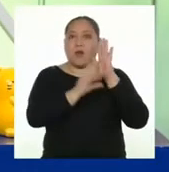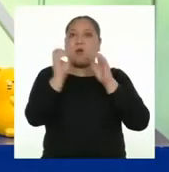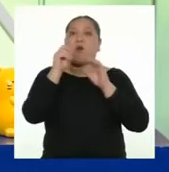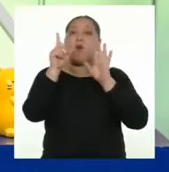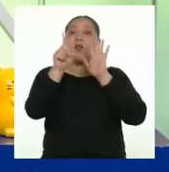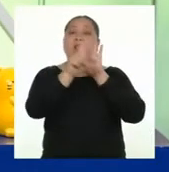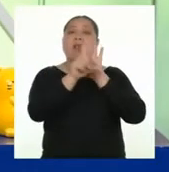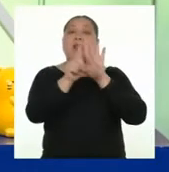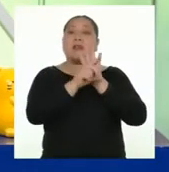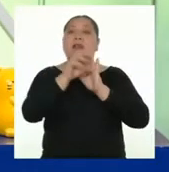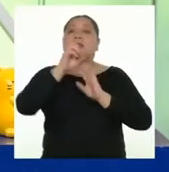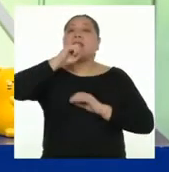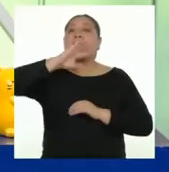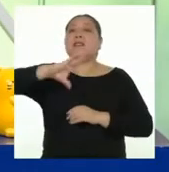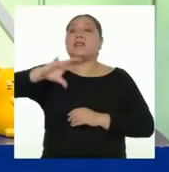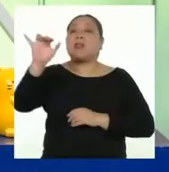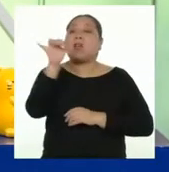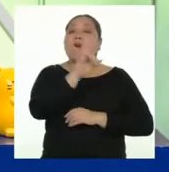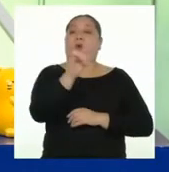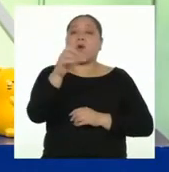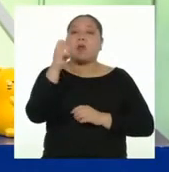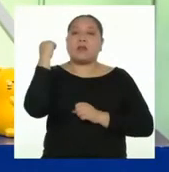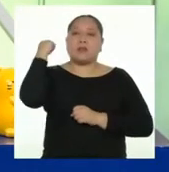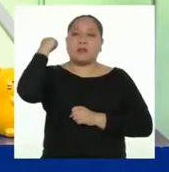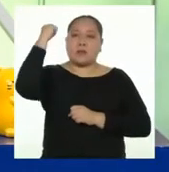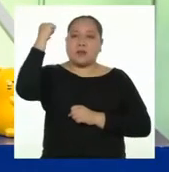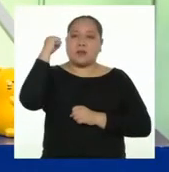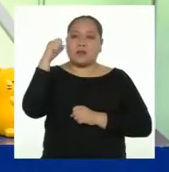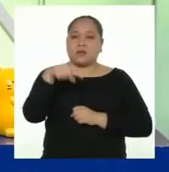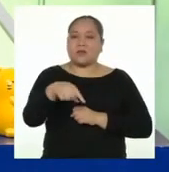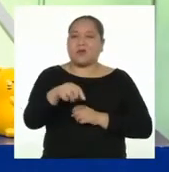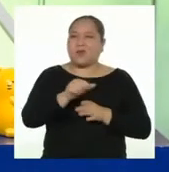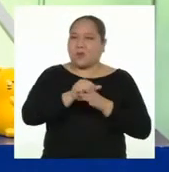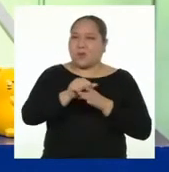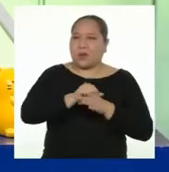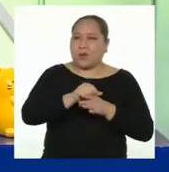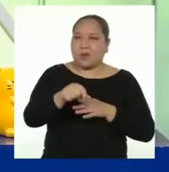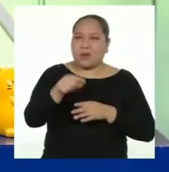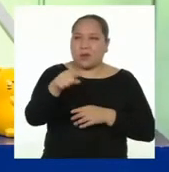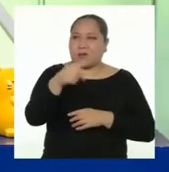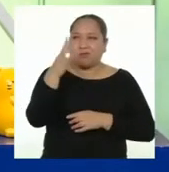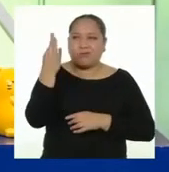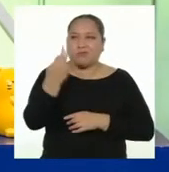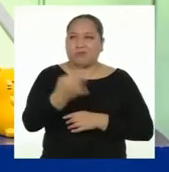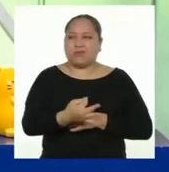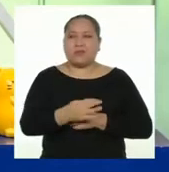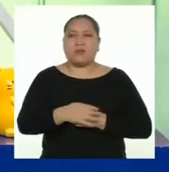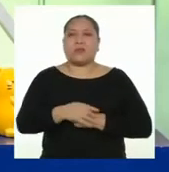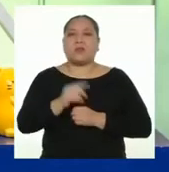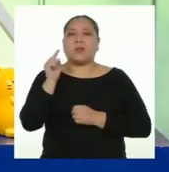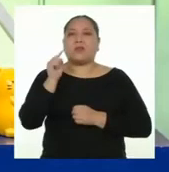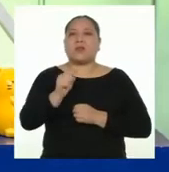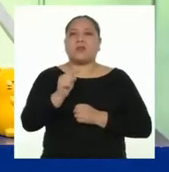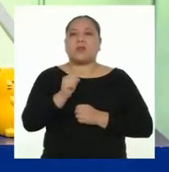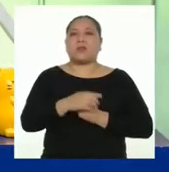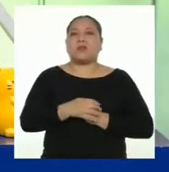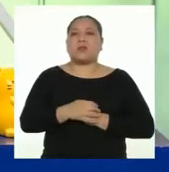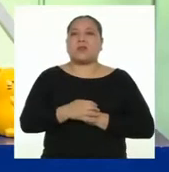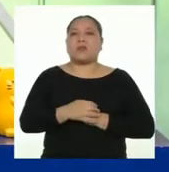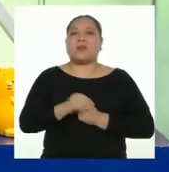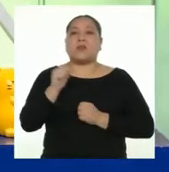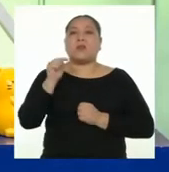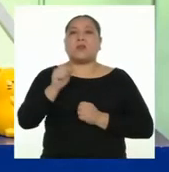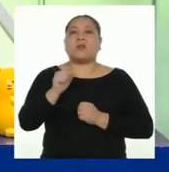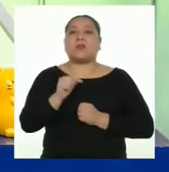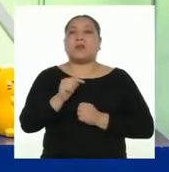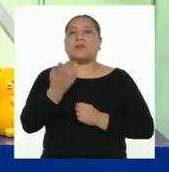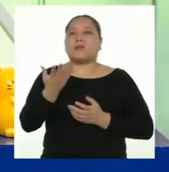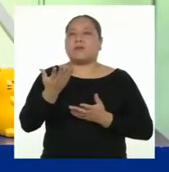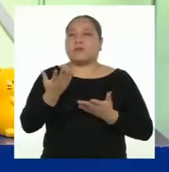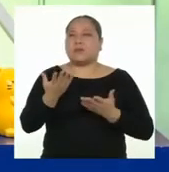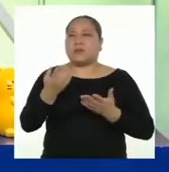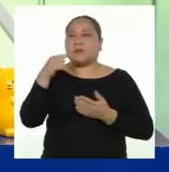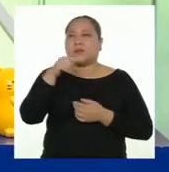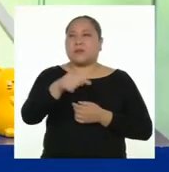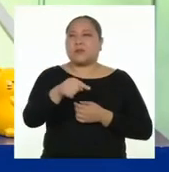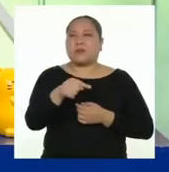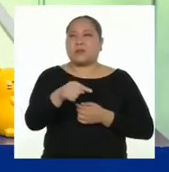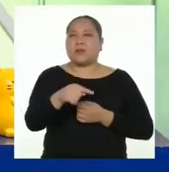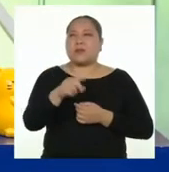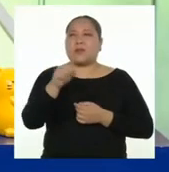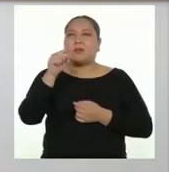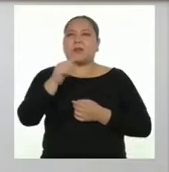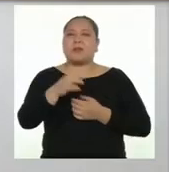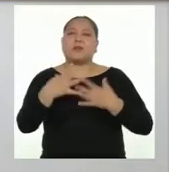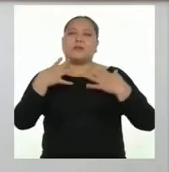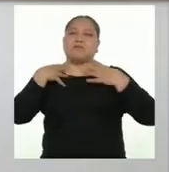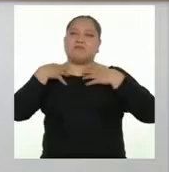leyes que dicen que tenemos los mismos derechos, en la práctica no ocurre así. Si eso se lograra, tendríamos una sociedad más justa y un entorno